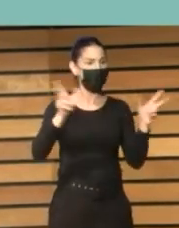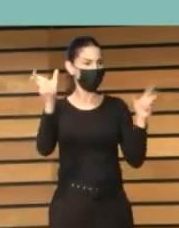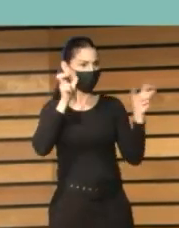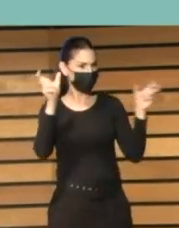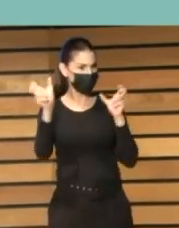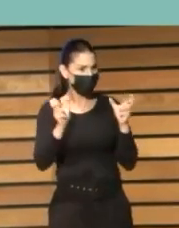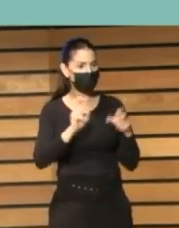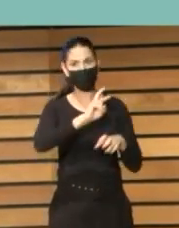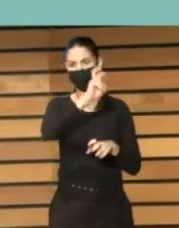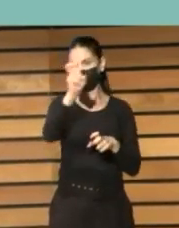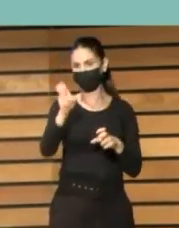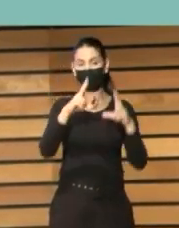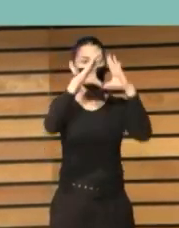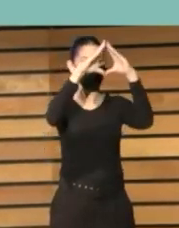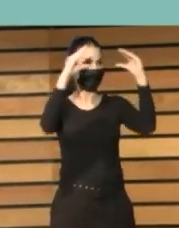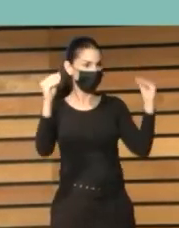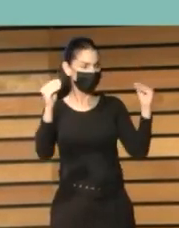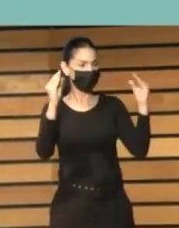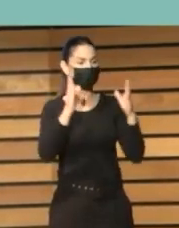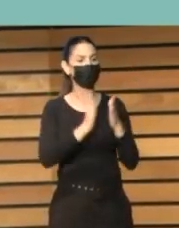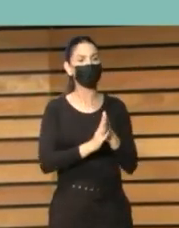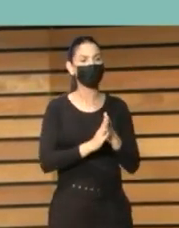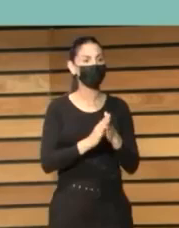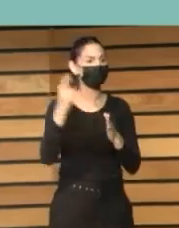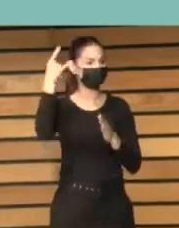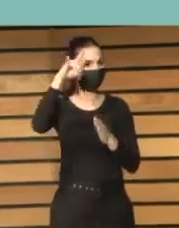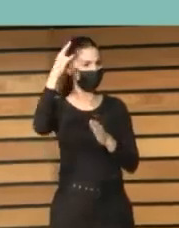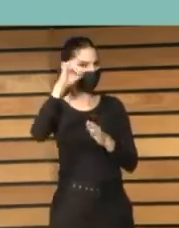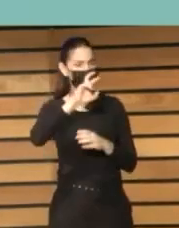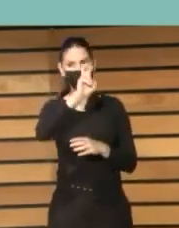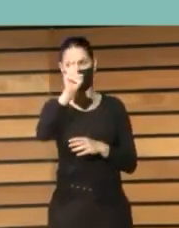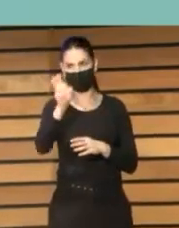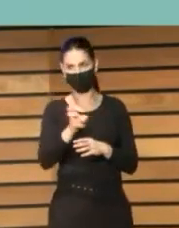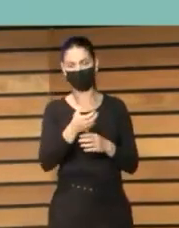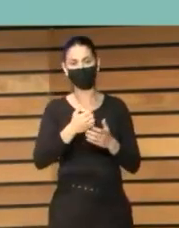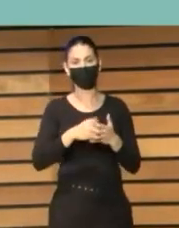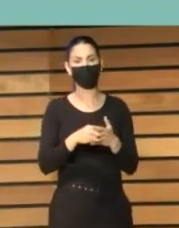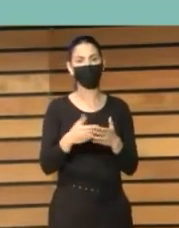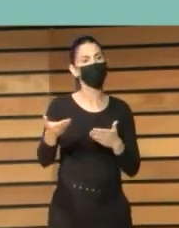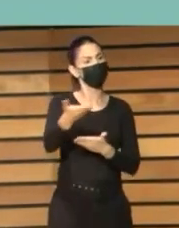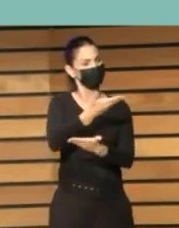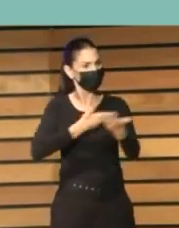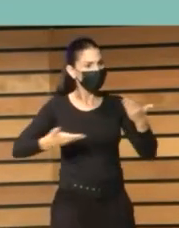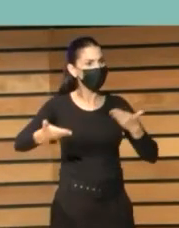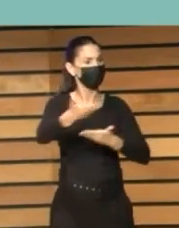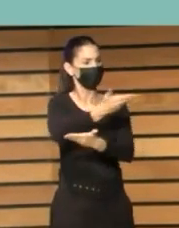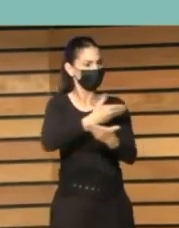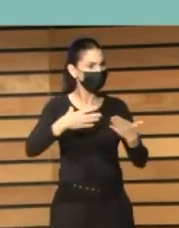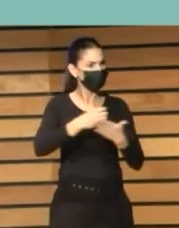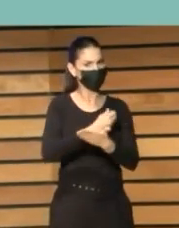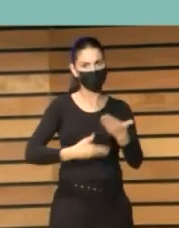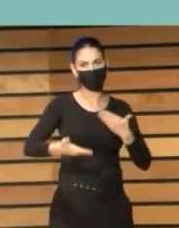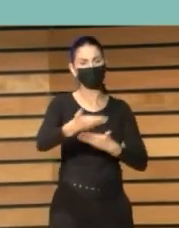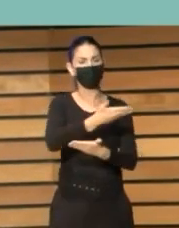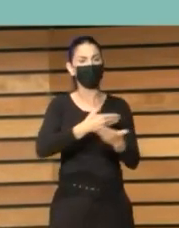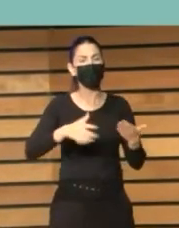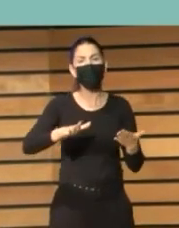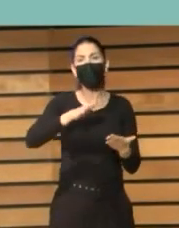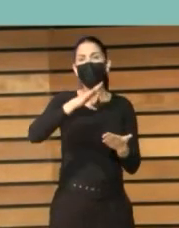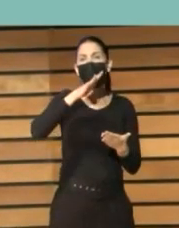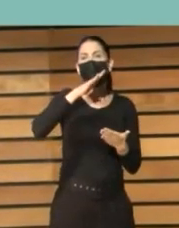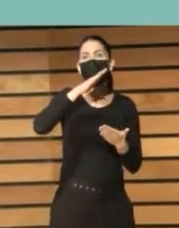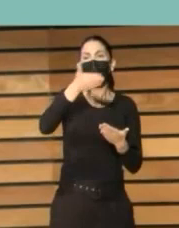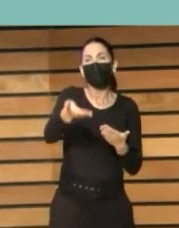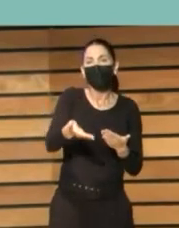Complutense, Jaume I, la Universidad de Salamanca y la Universidad de Huelva. el por qué y el para